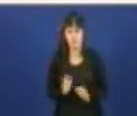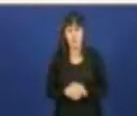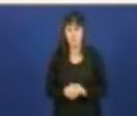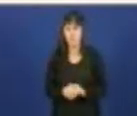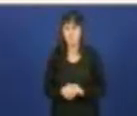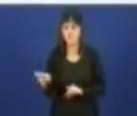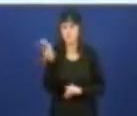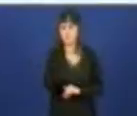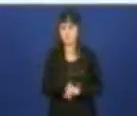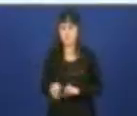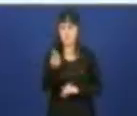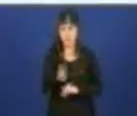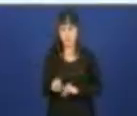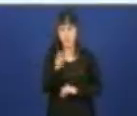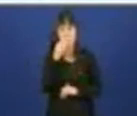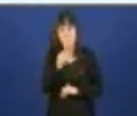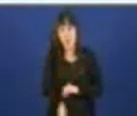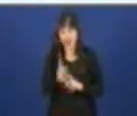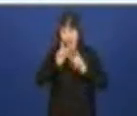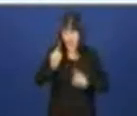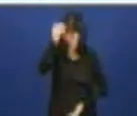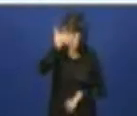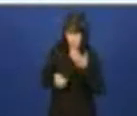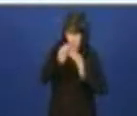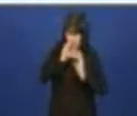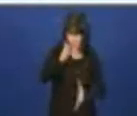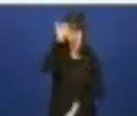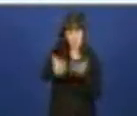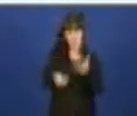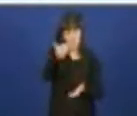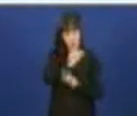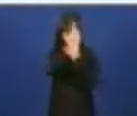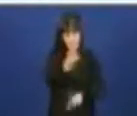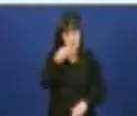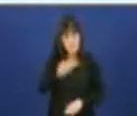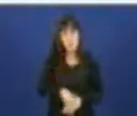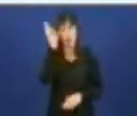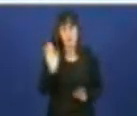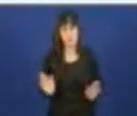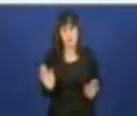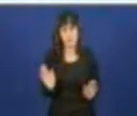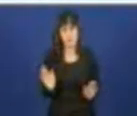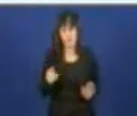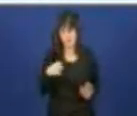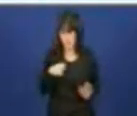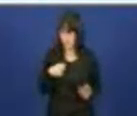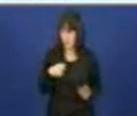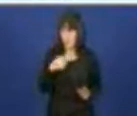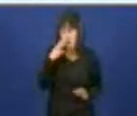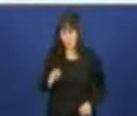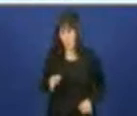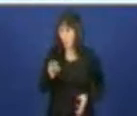Repito, temos o mellor resultado nos dos últimos anos. E non teña dúbida que non me temblará a man para